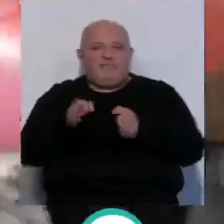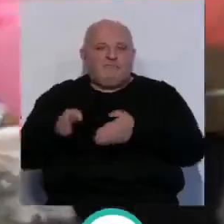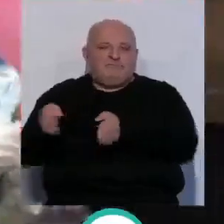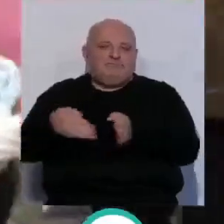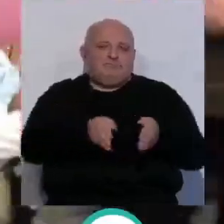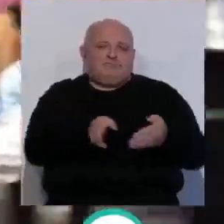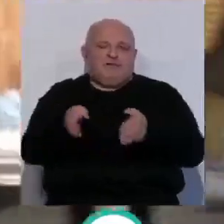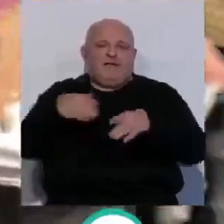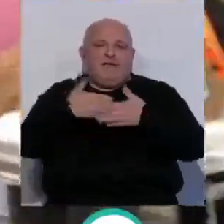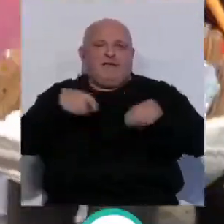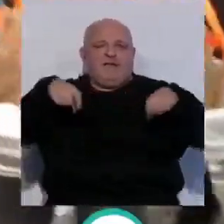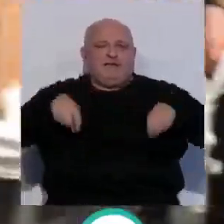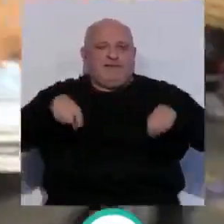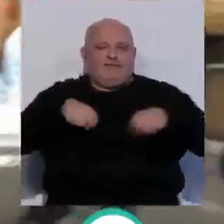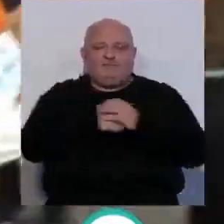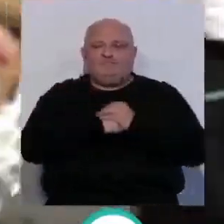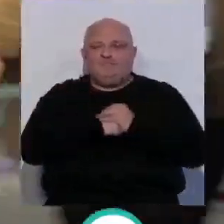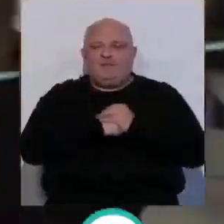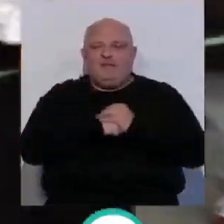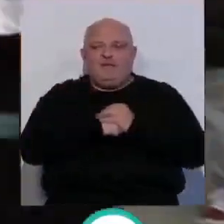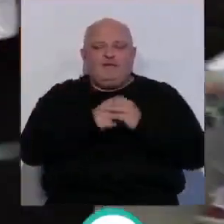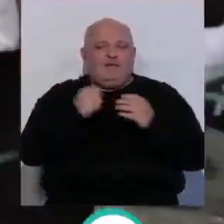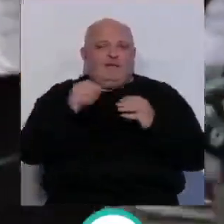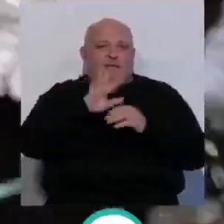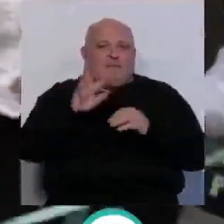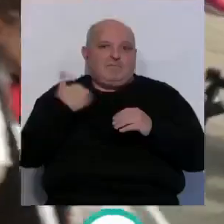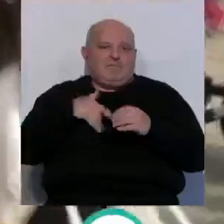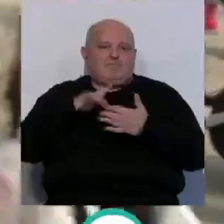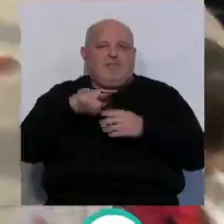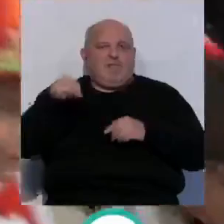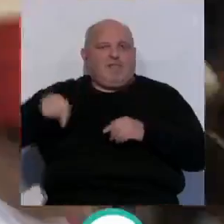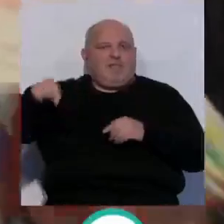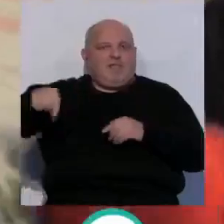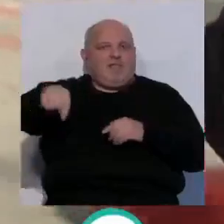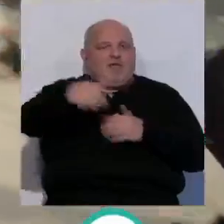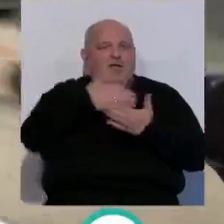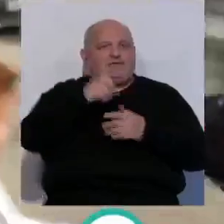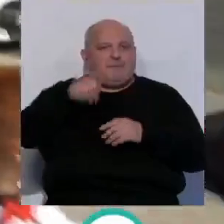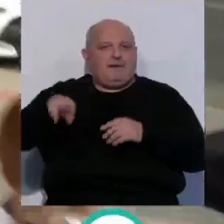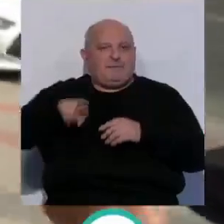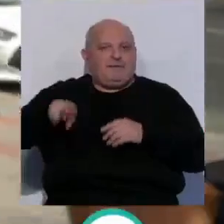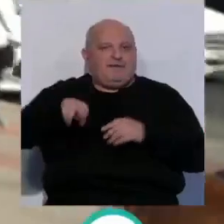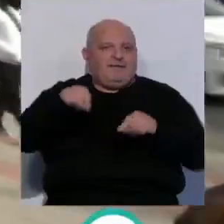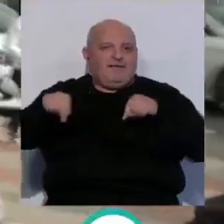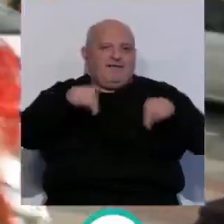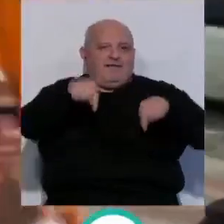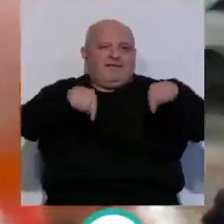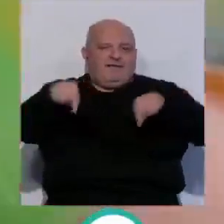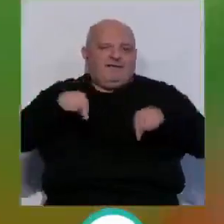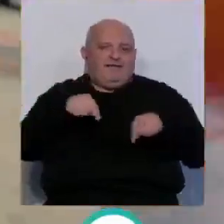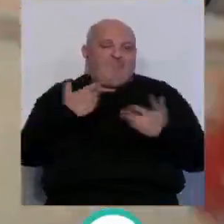del Estadio Nuevo Mirandilla. Imágenes como esta se han arrepentido en muchos centros escolares de la capital.